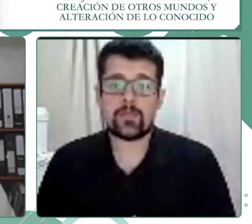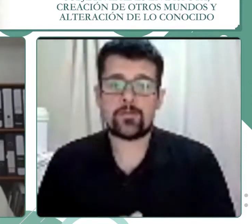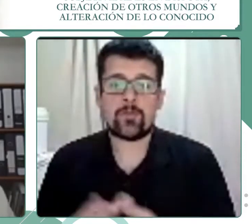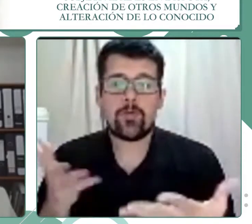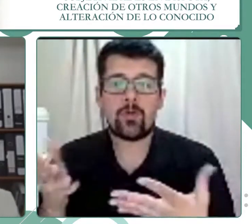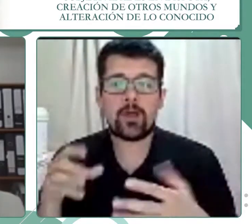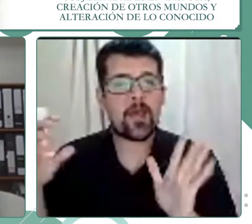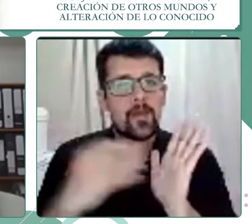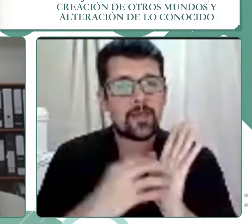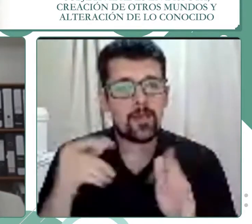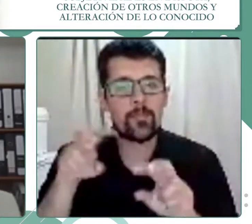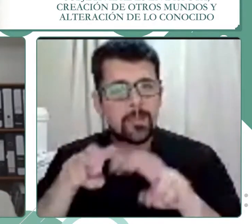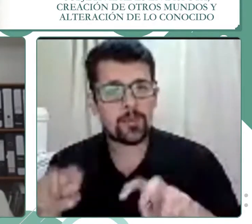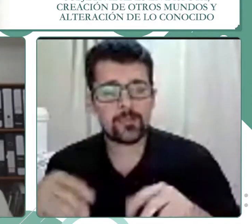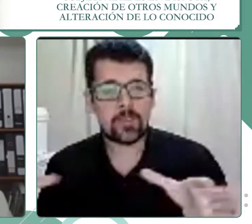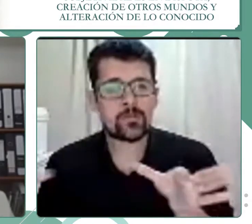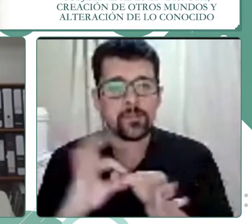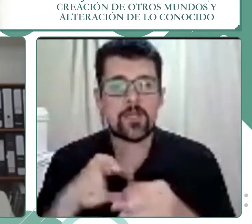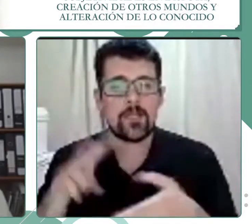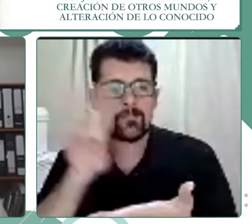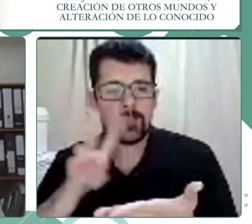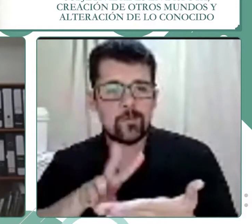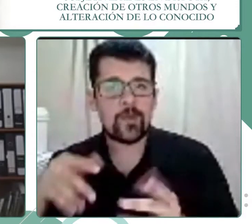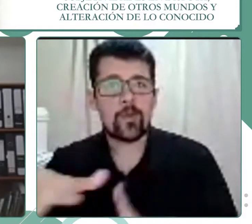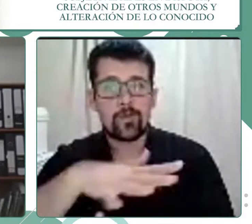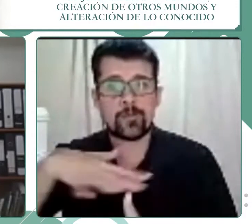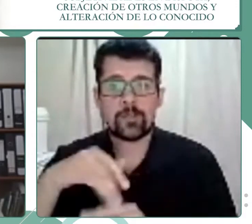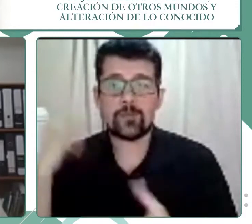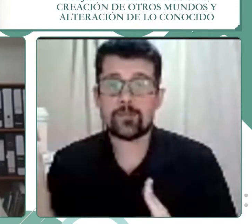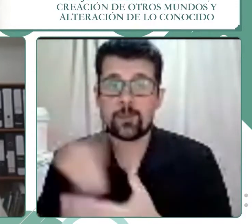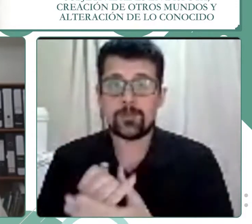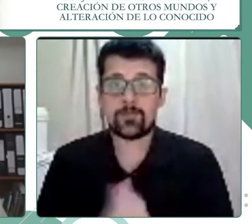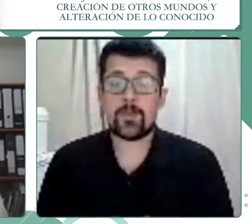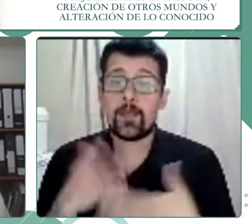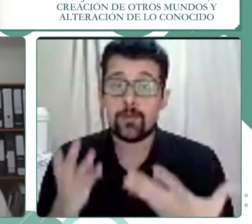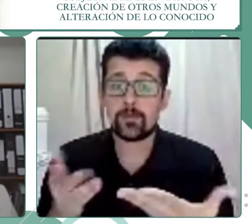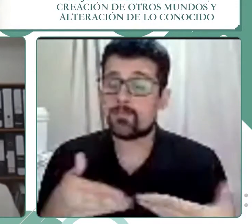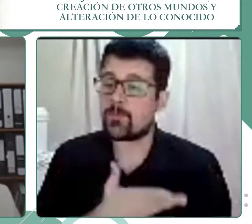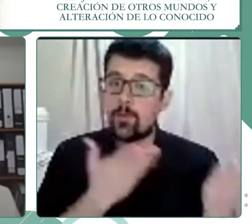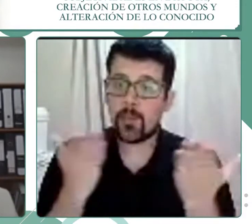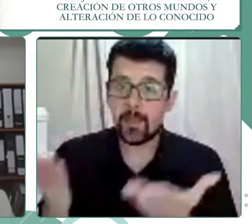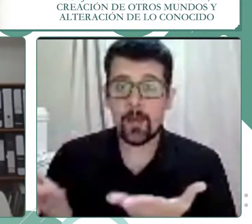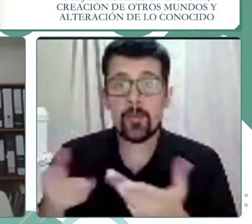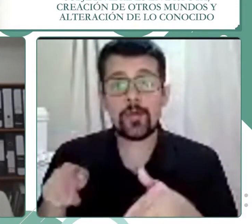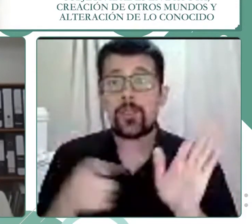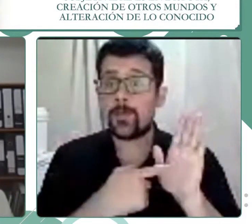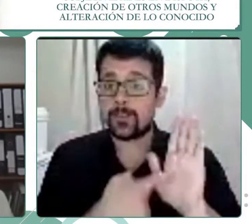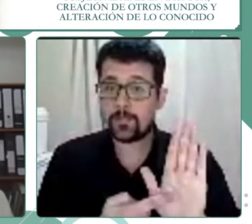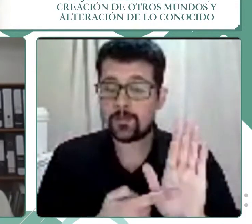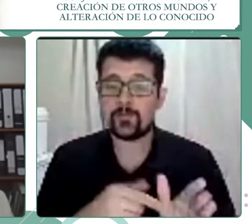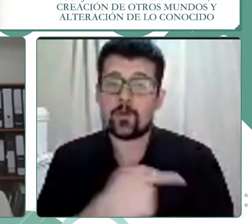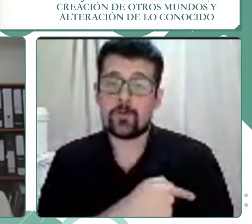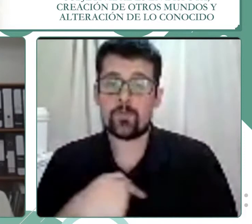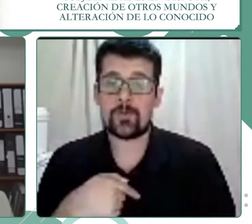asociada a la lectura en contextos inclusivos. Entonces las dejo con esta ponencia, denominada